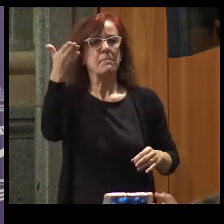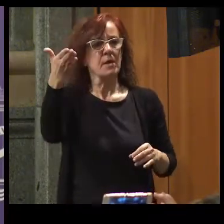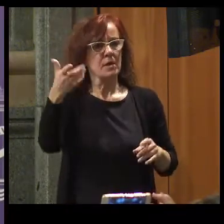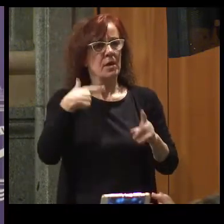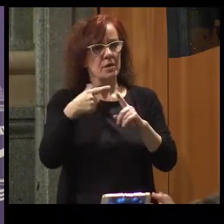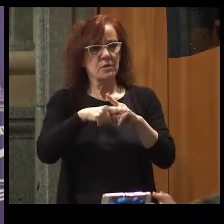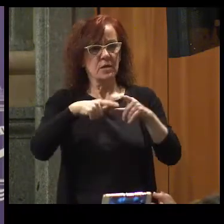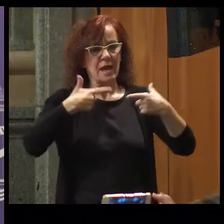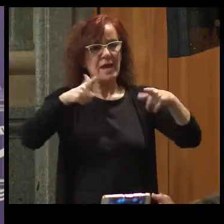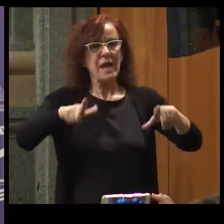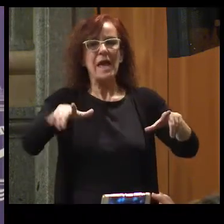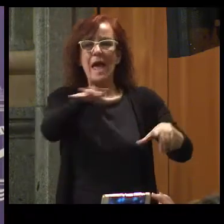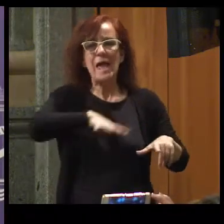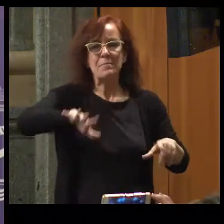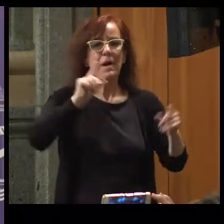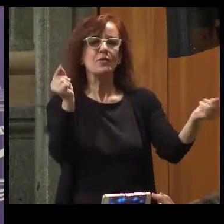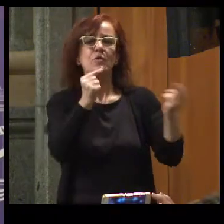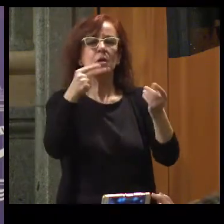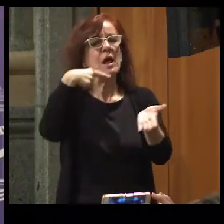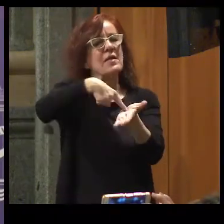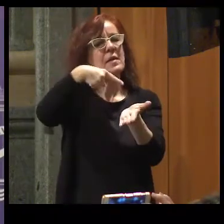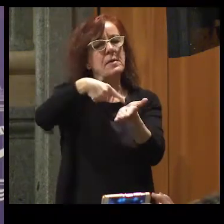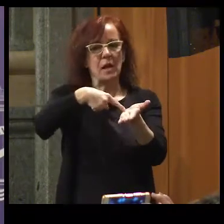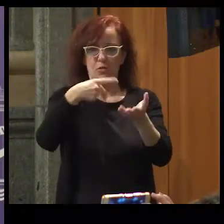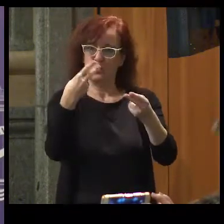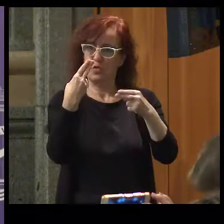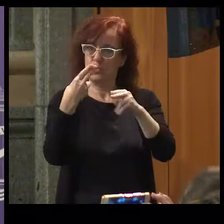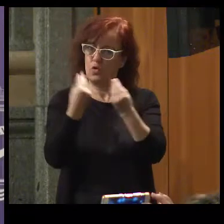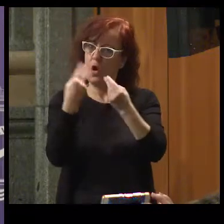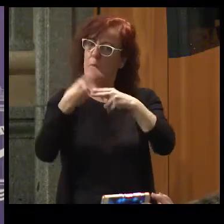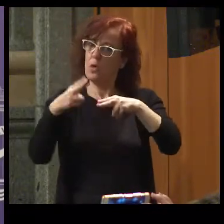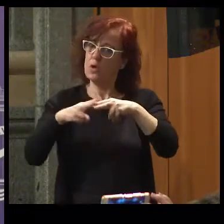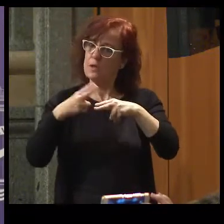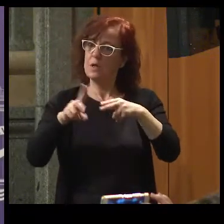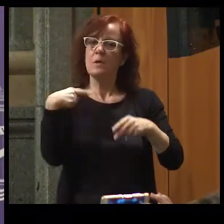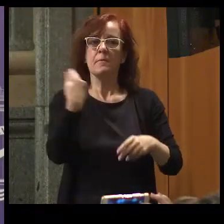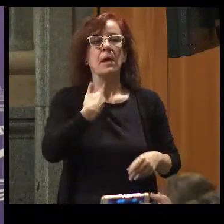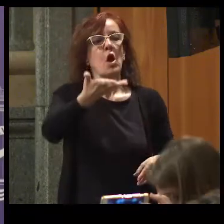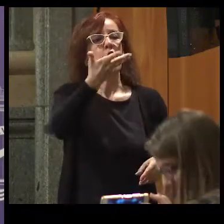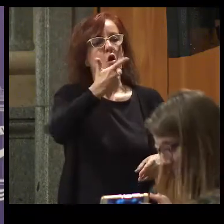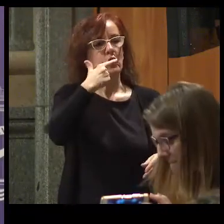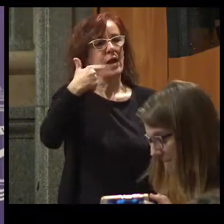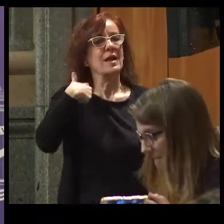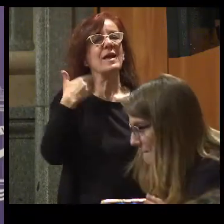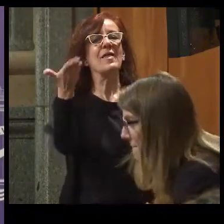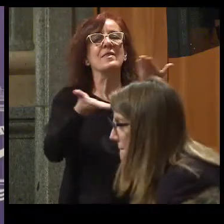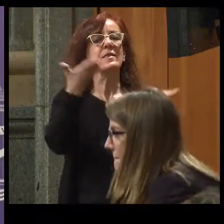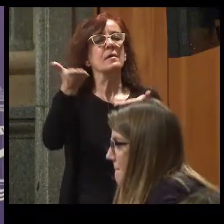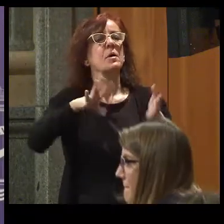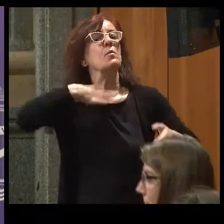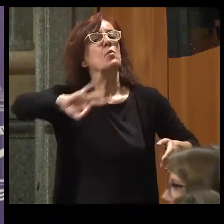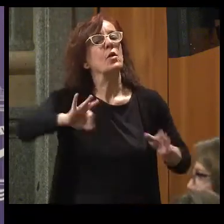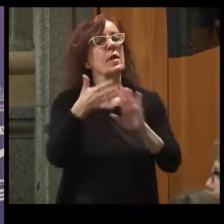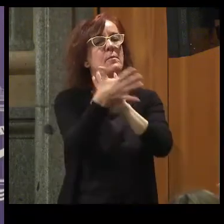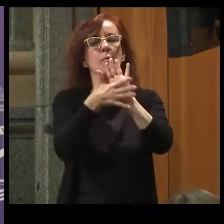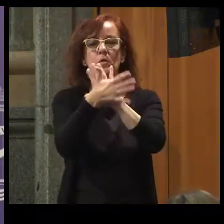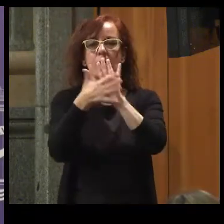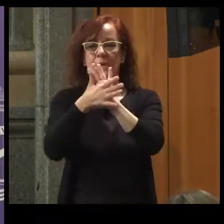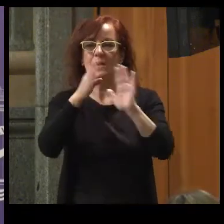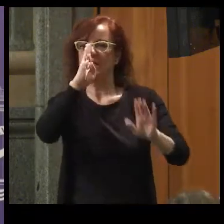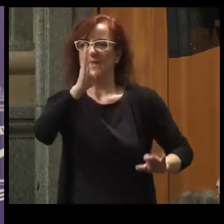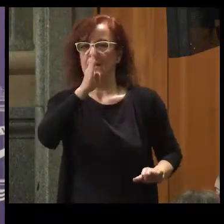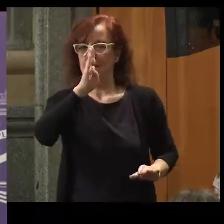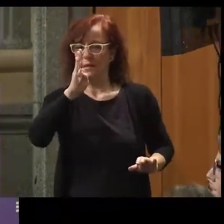espacios de debate y reivindicación con políticos para que conozcan nuestras demandas y poder hablar con ellos directamente.